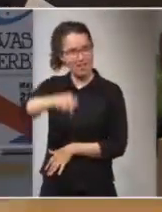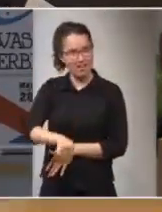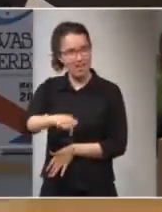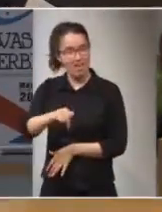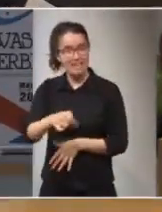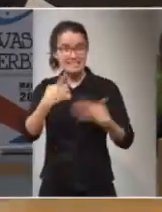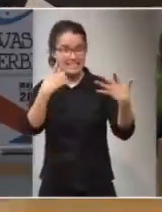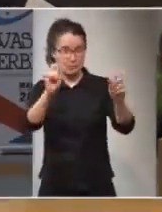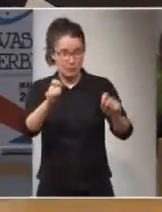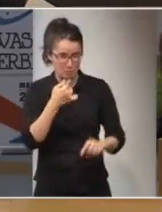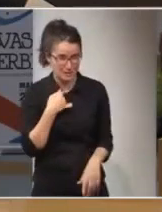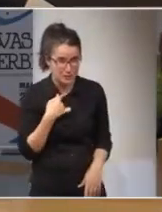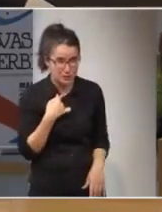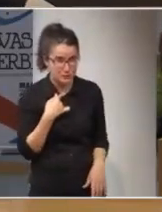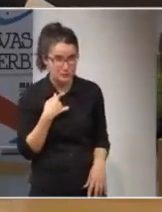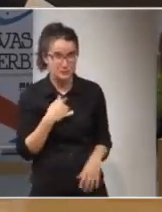¿Seis minutos me dijiste?